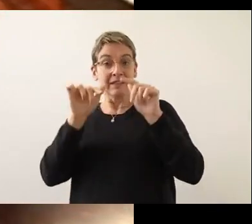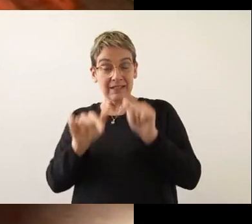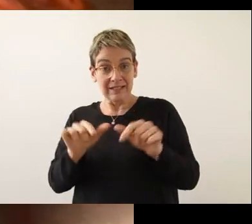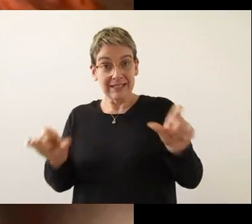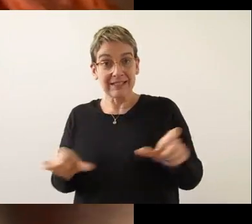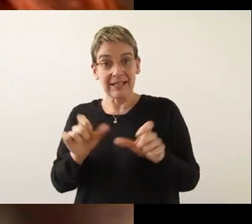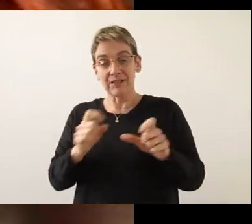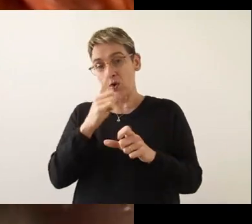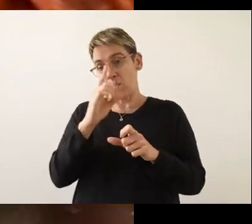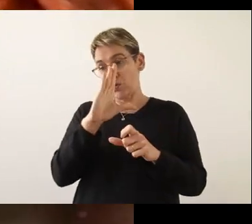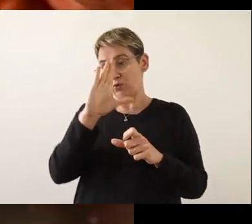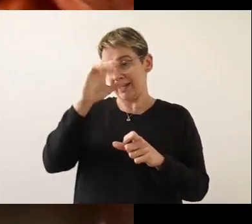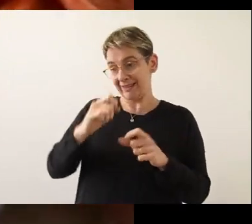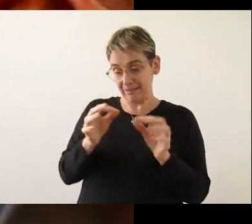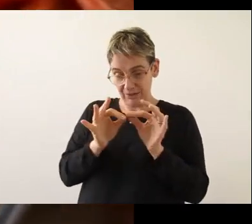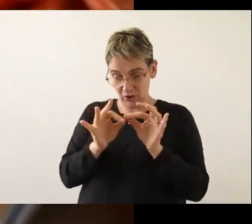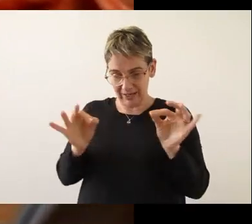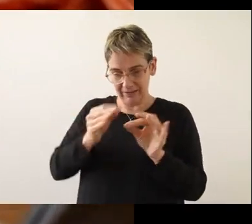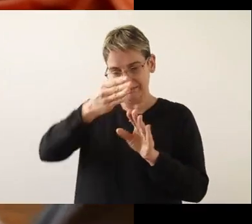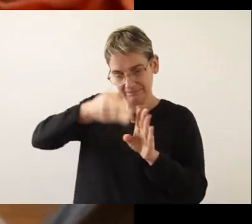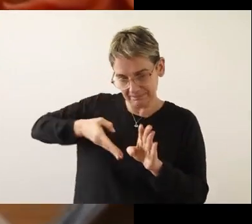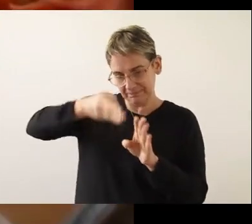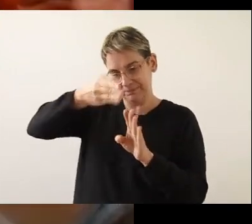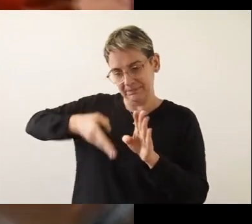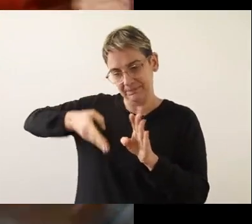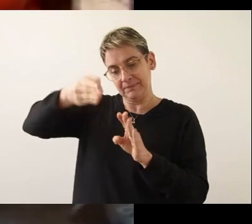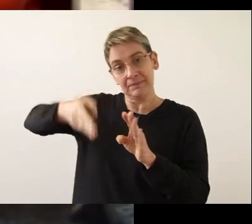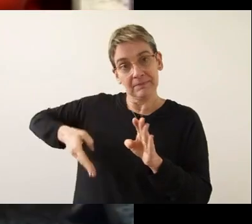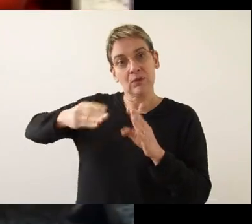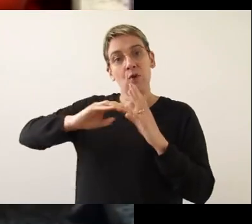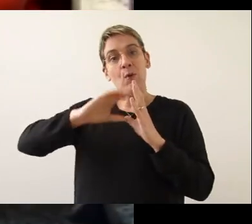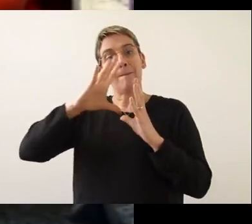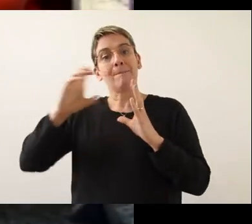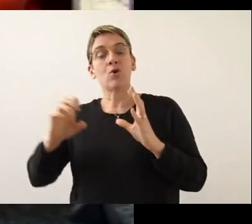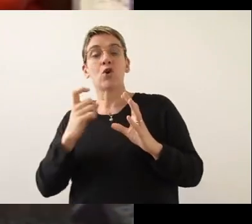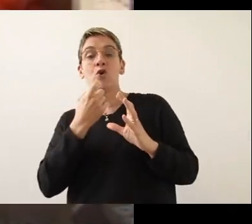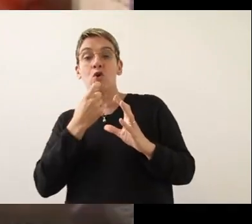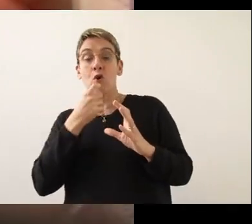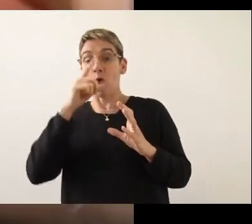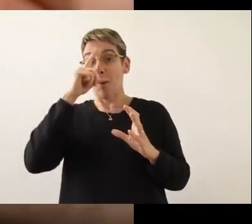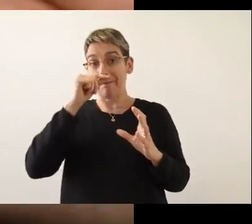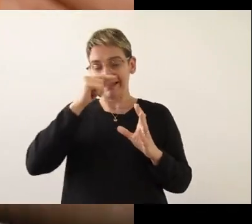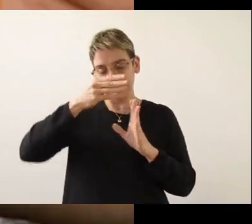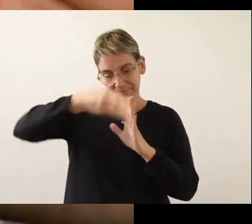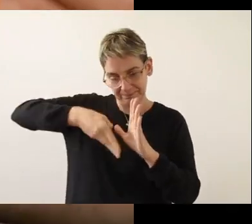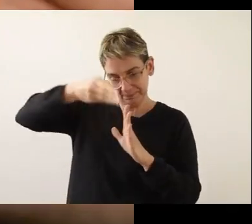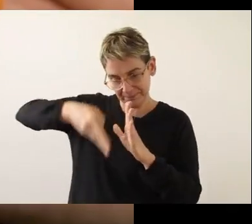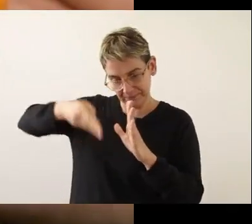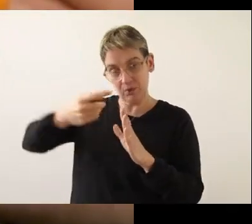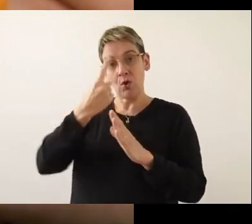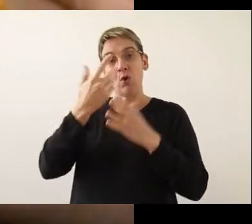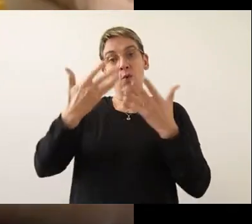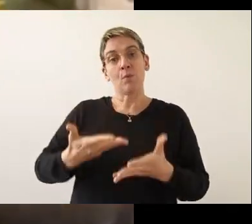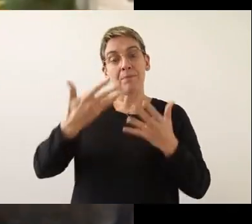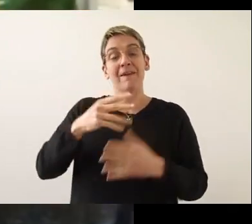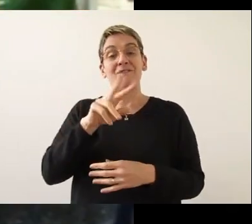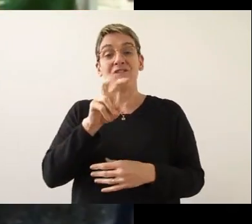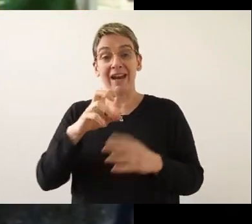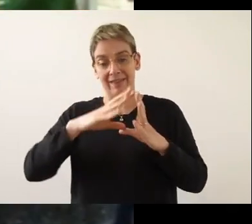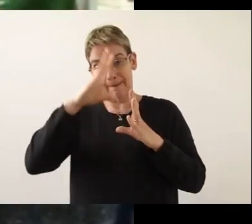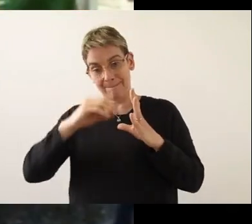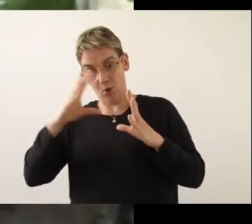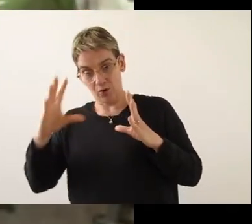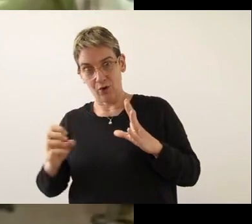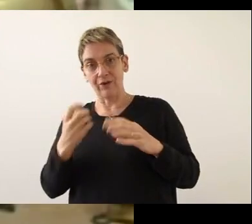pican en tiras de un centímetro de ancho, un kilogramo de morrones rojos o amarillos, un kilogramo de